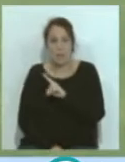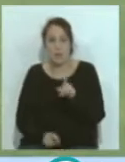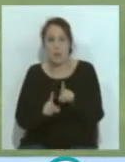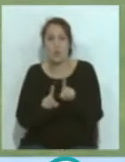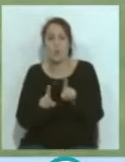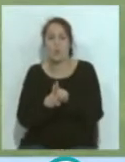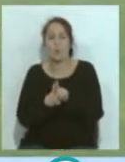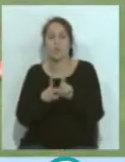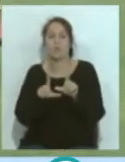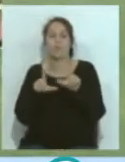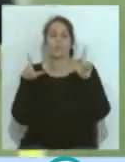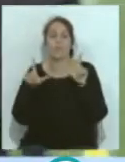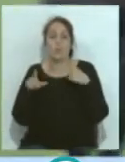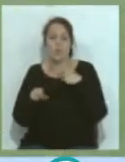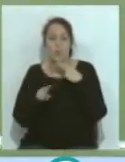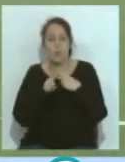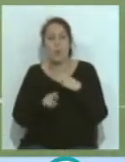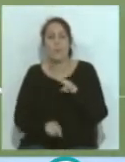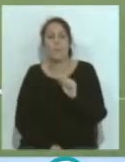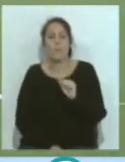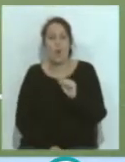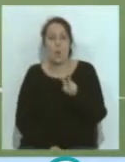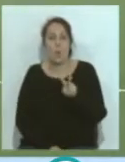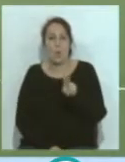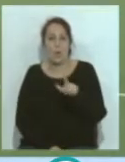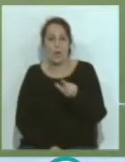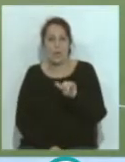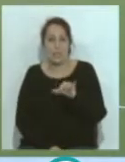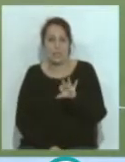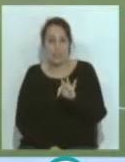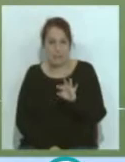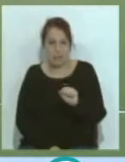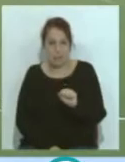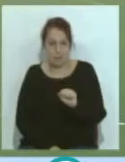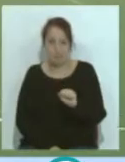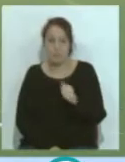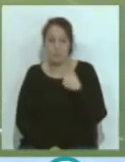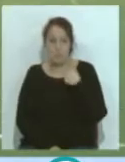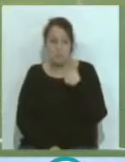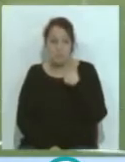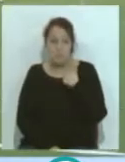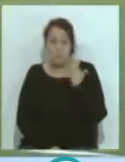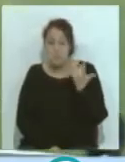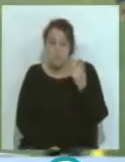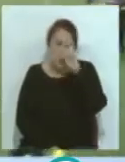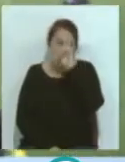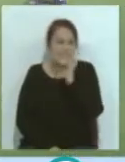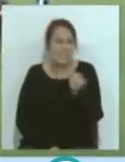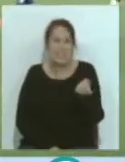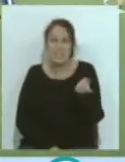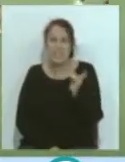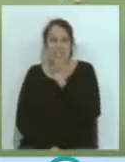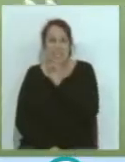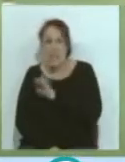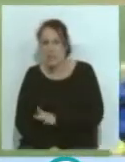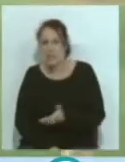buque insignia del equipo, se llama Gabriel Paulista, que yo todavía no sé quién ha